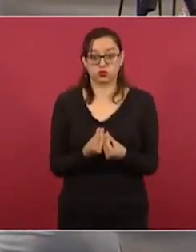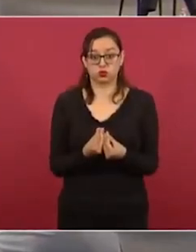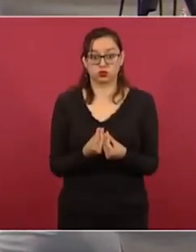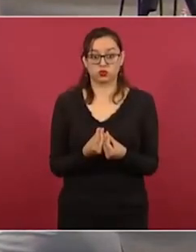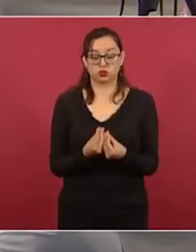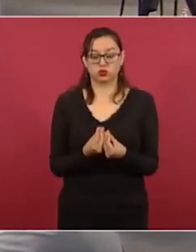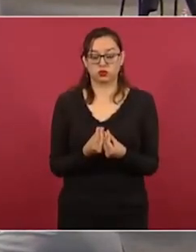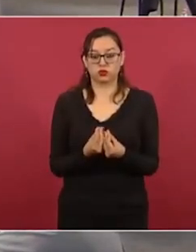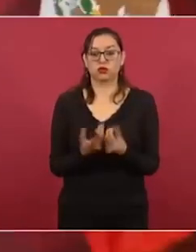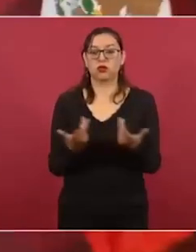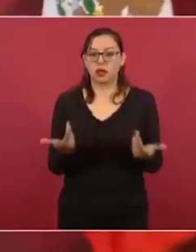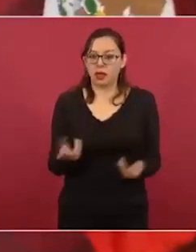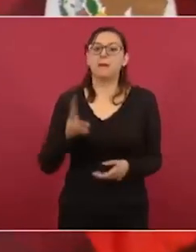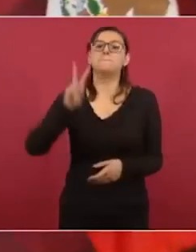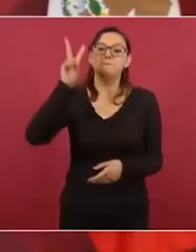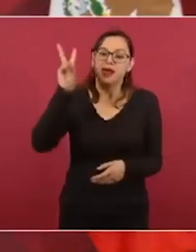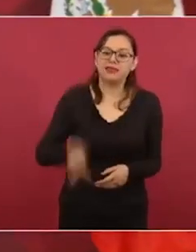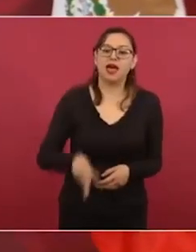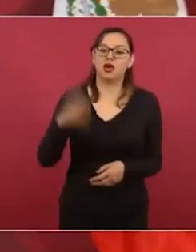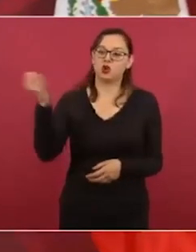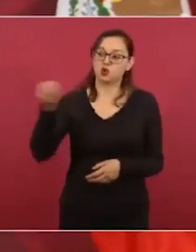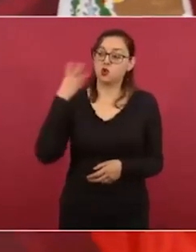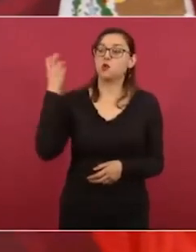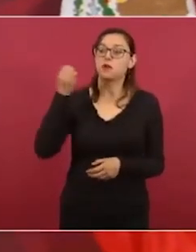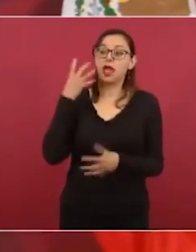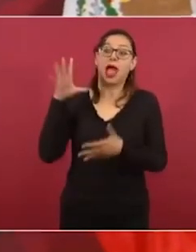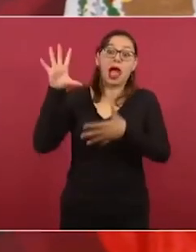va a poder llamar cumbre de las Américas?